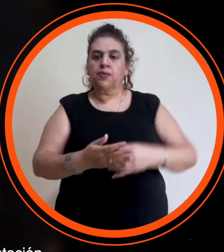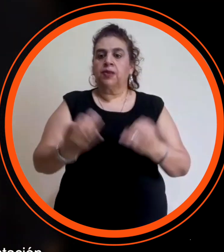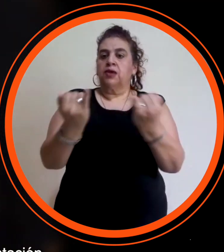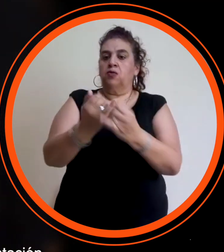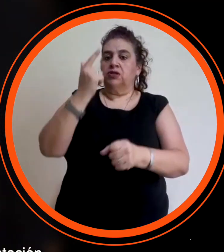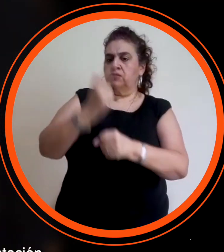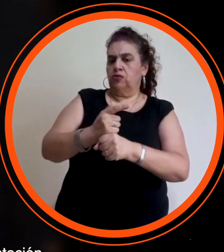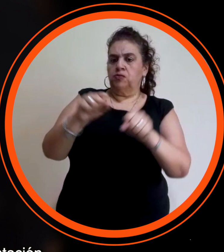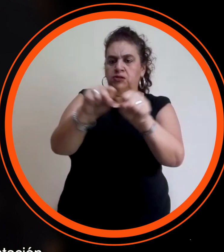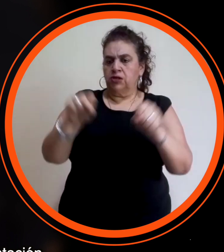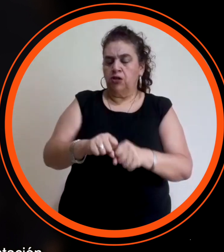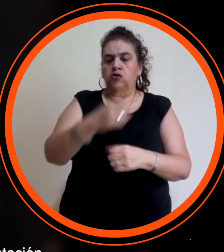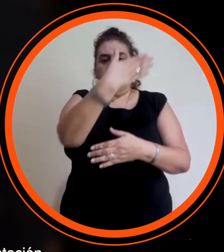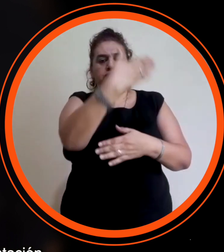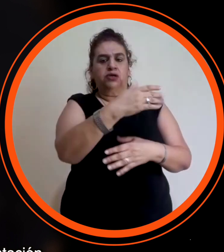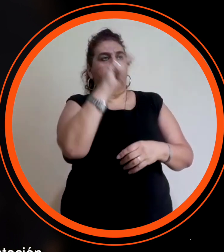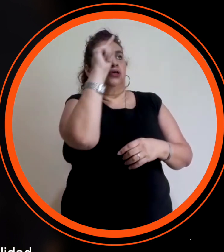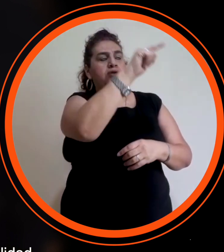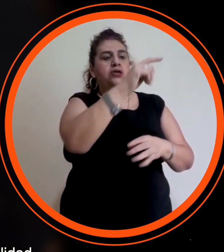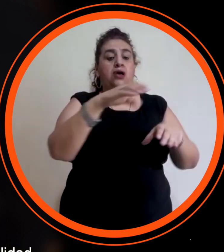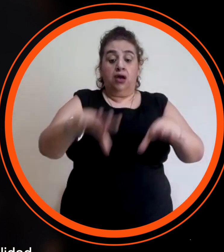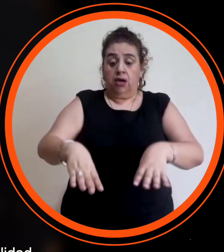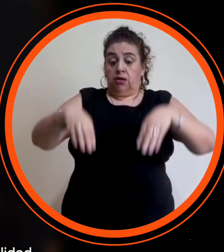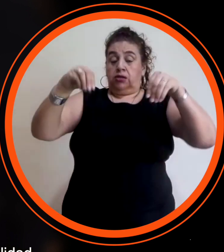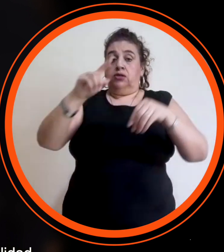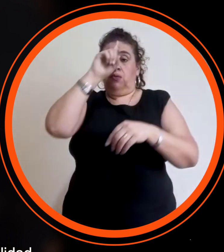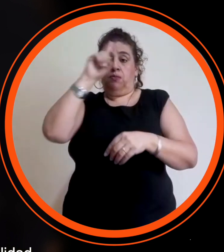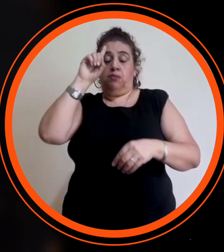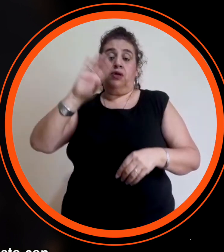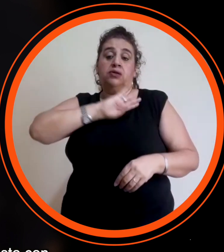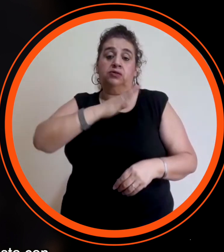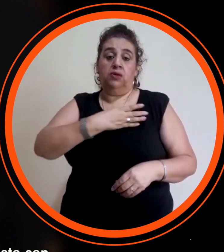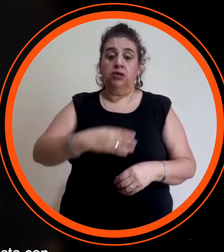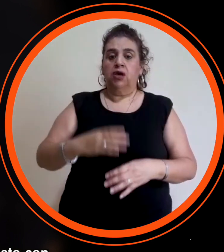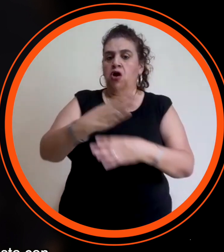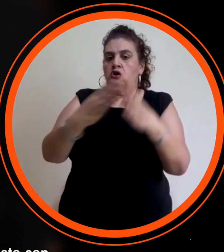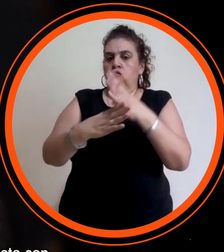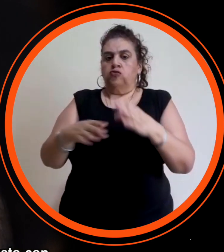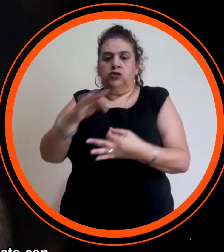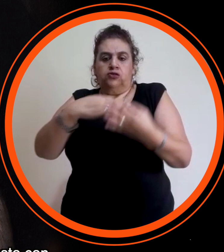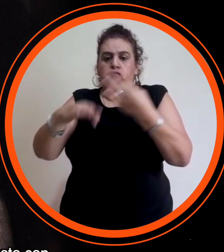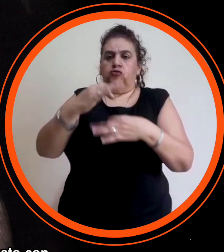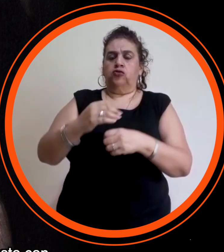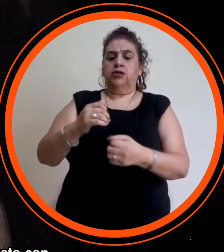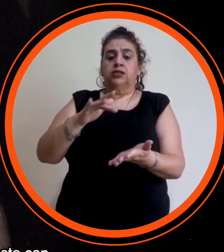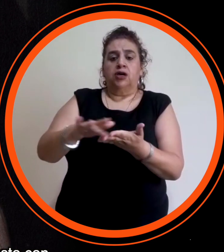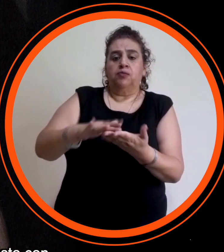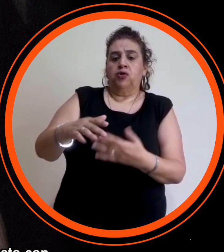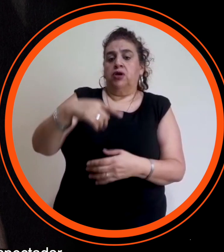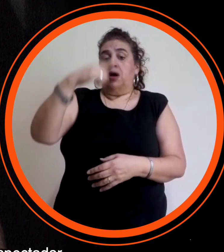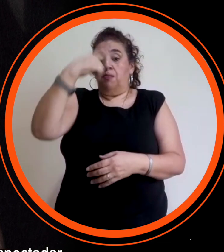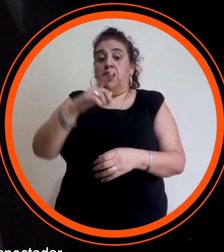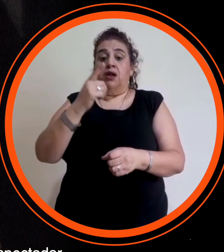Toda esta ambientación sirve para resaltar la recia personalidad de la retratada, así como el frío gesto con el que